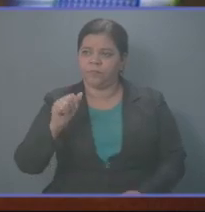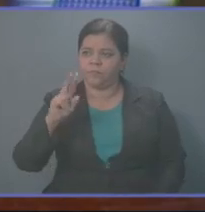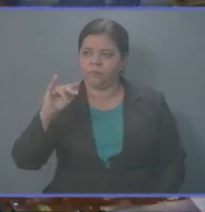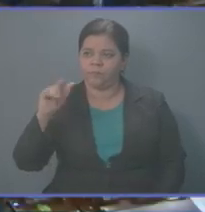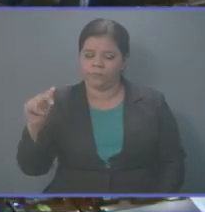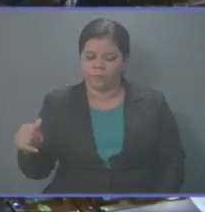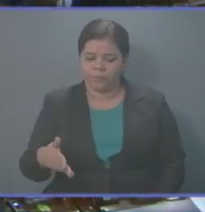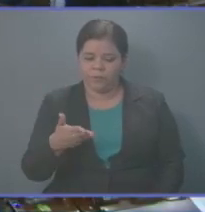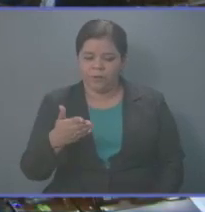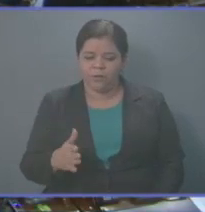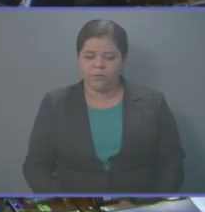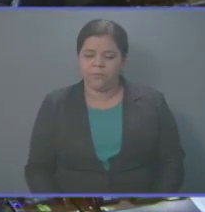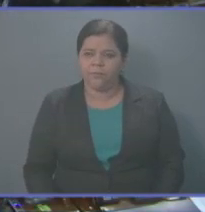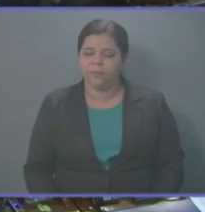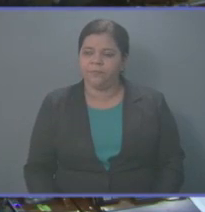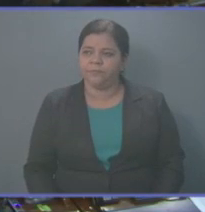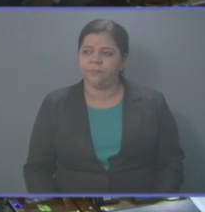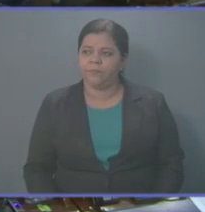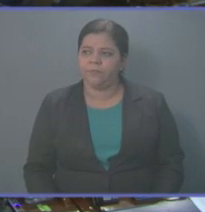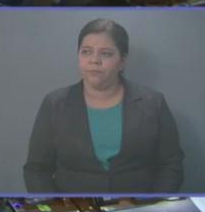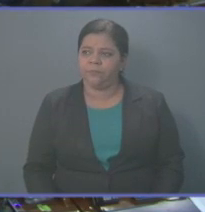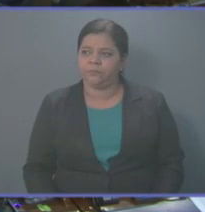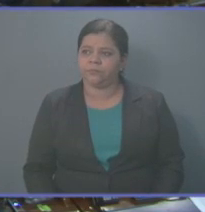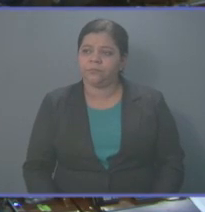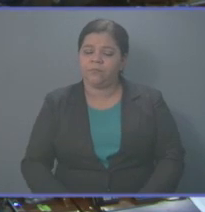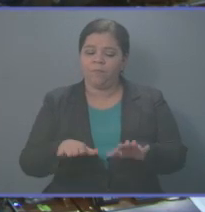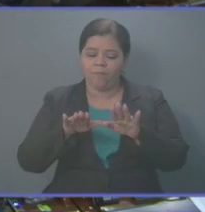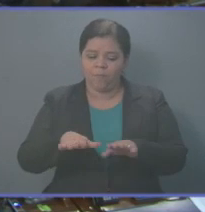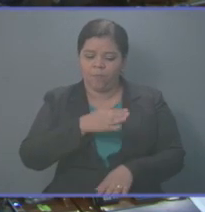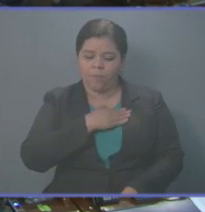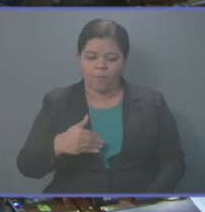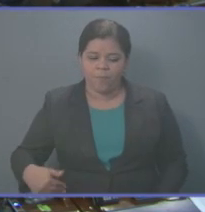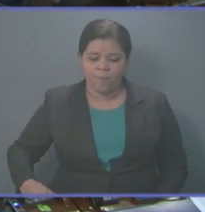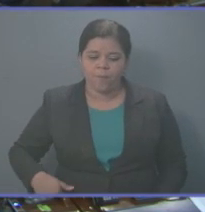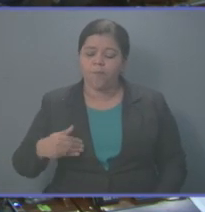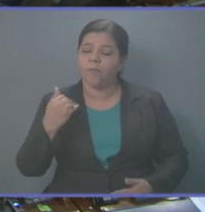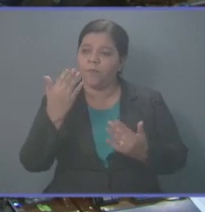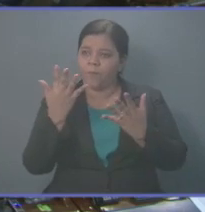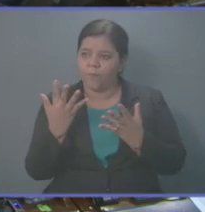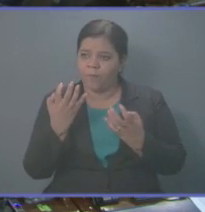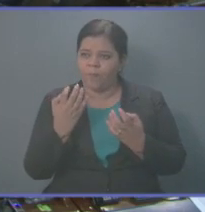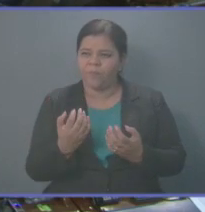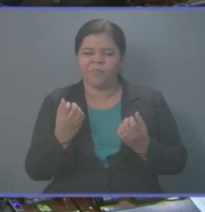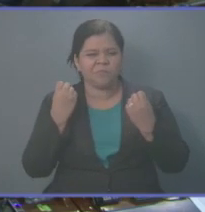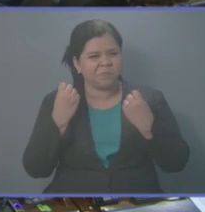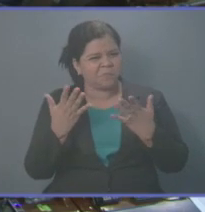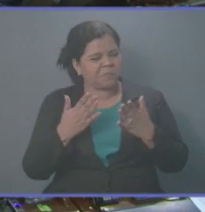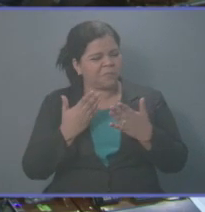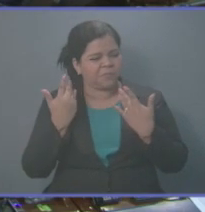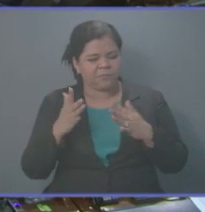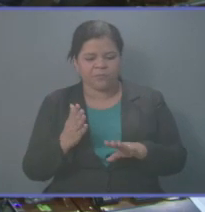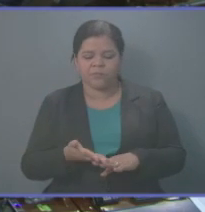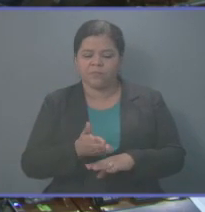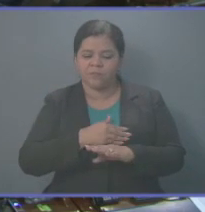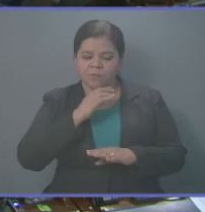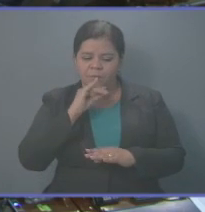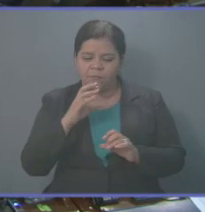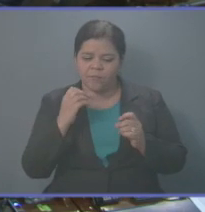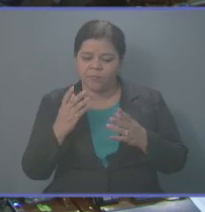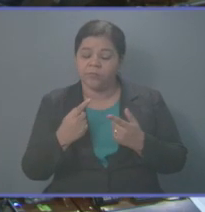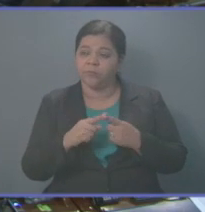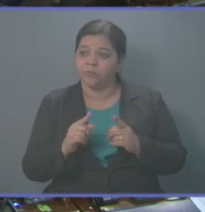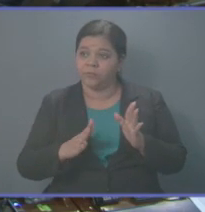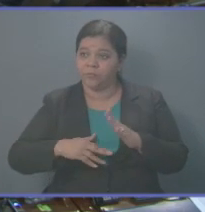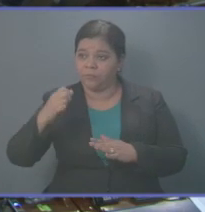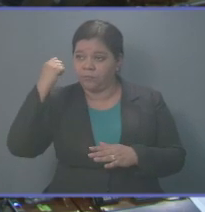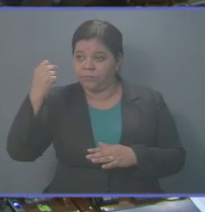Tiene el uso de la palabra. Muchas gracias, Presidente. Yo solo, ya mucho se ha dicho, pero lo importante es que esto